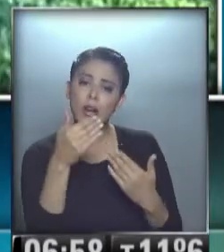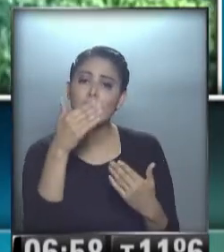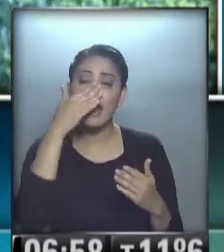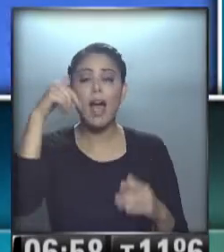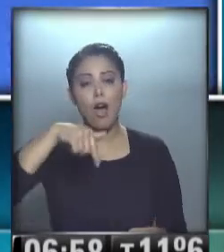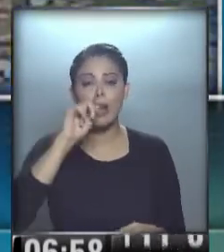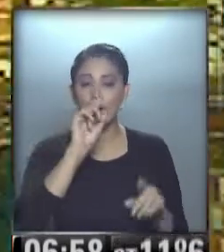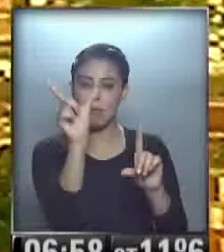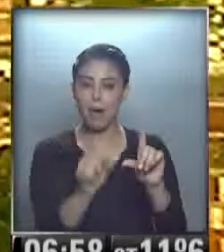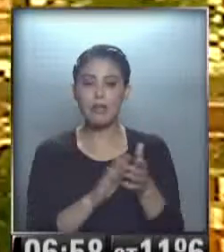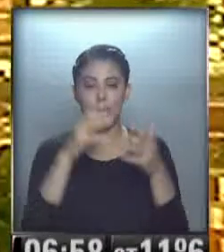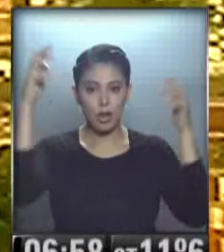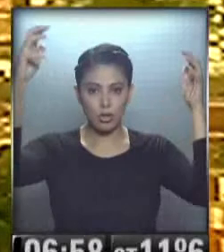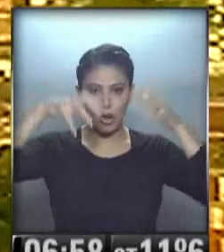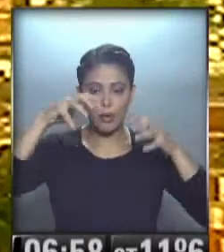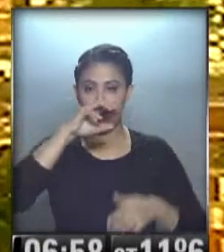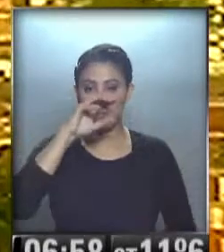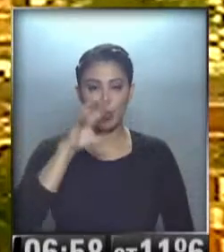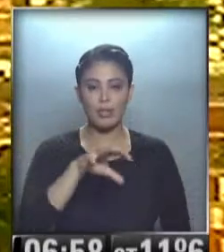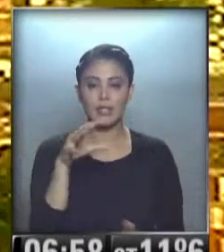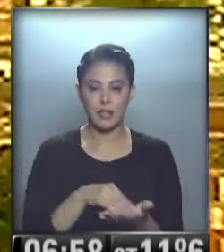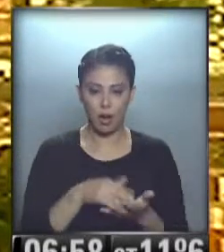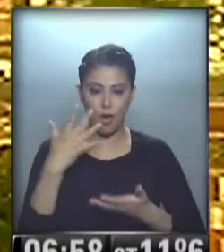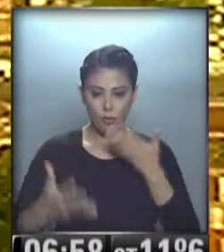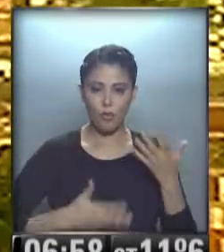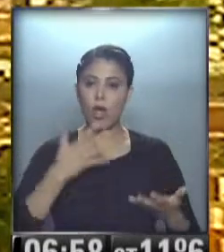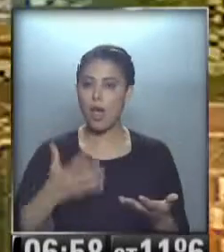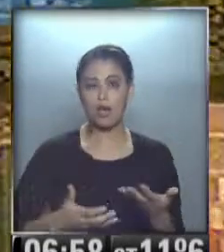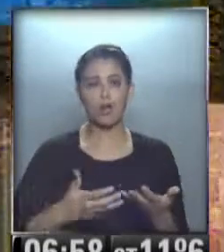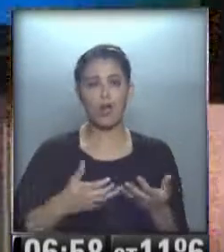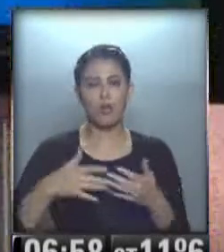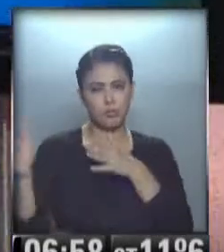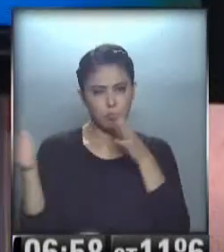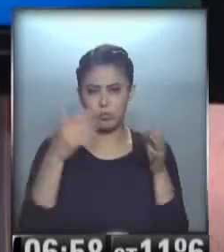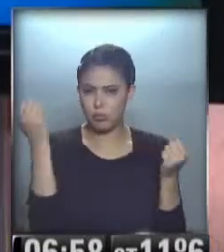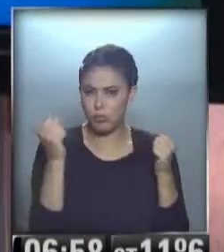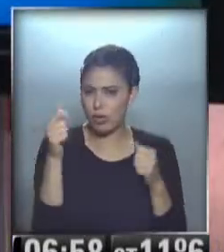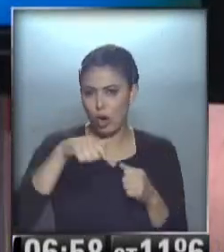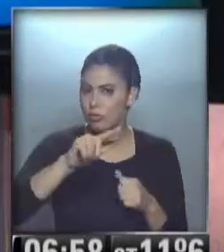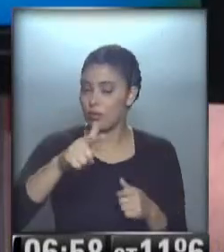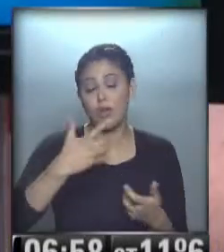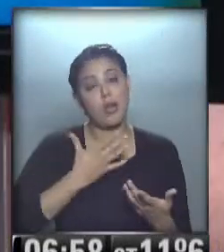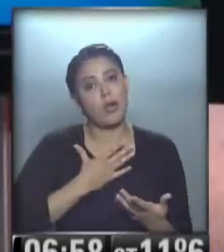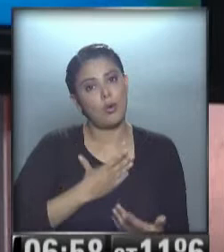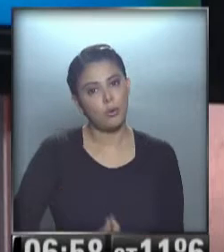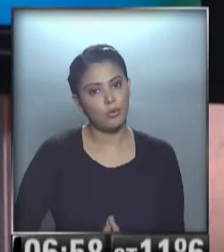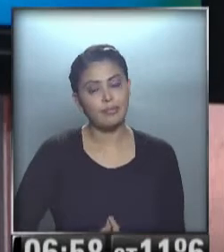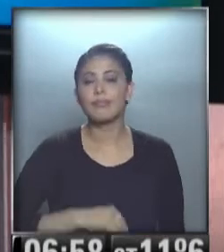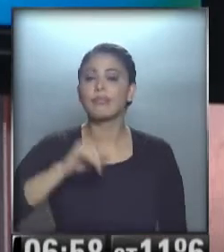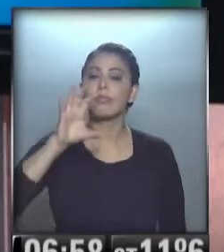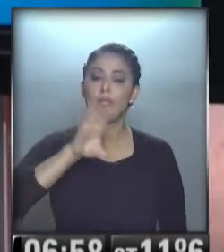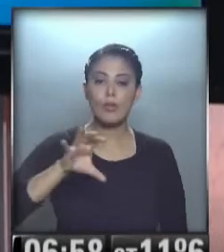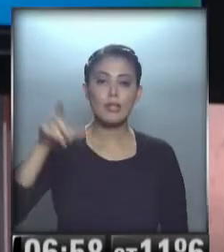aquí tenemos el mapa de las lluvias y en Tierra del Fuego no va a estar tan, tan fuerte el viento hoy. ¡Qué alivio! En el oeste de la